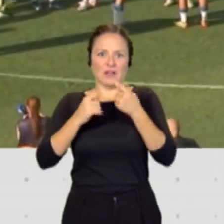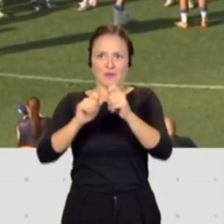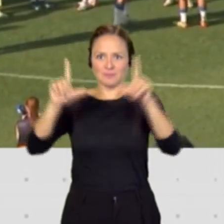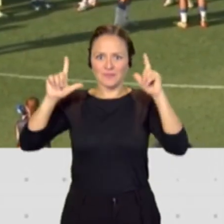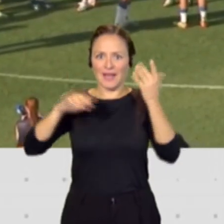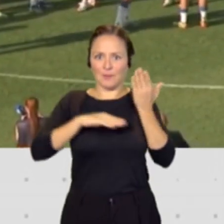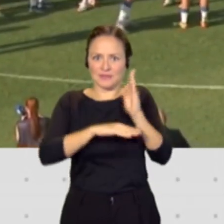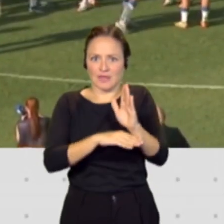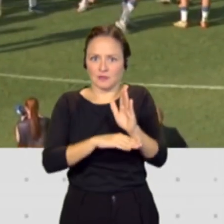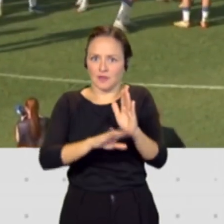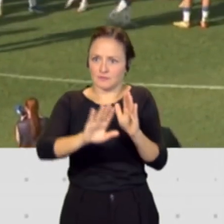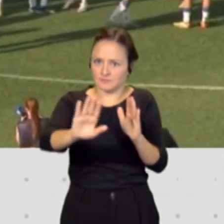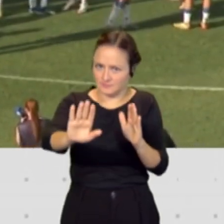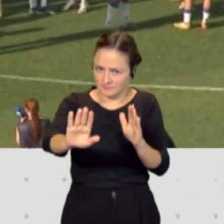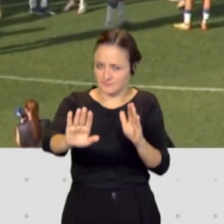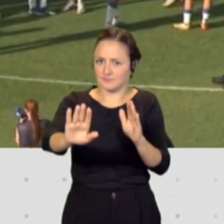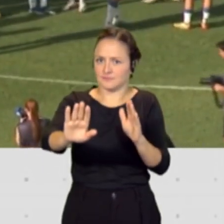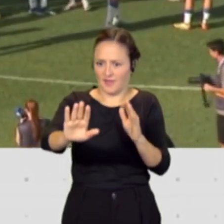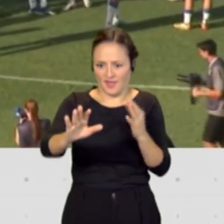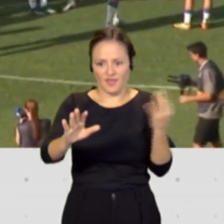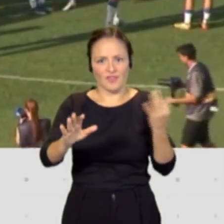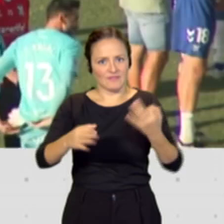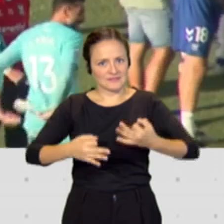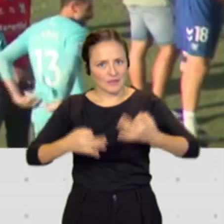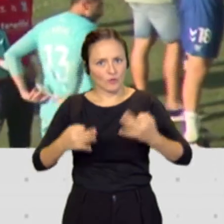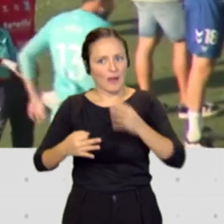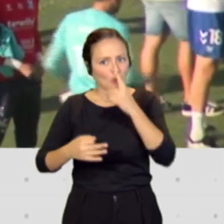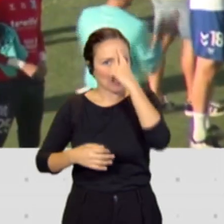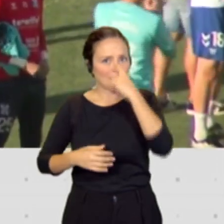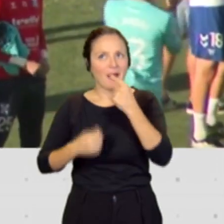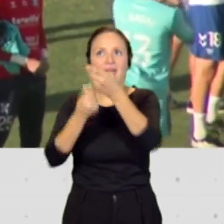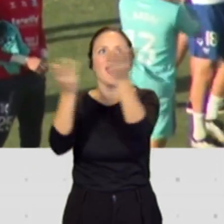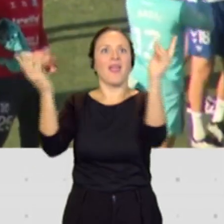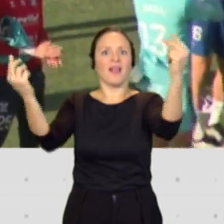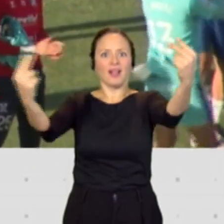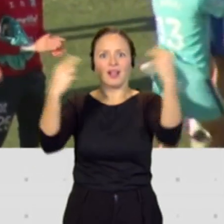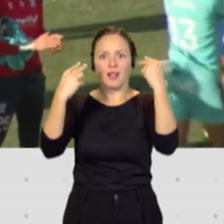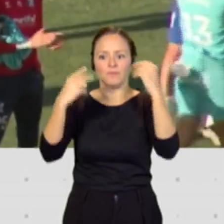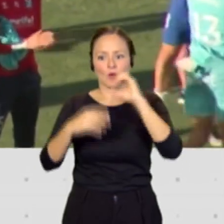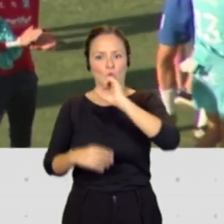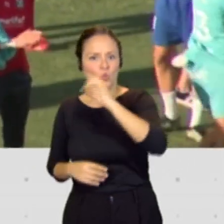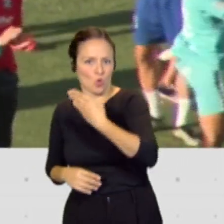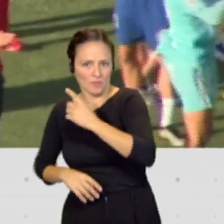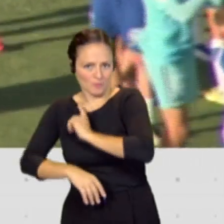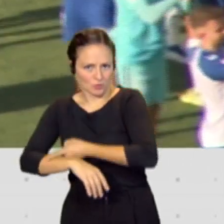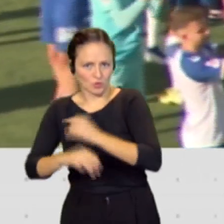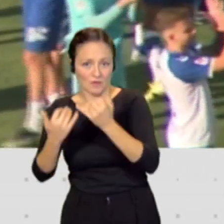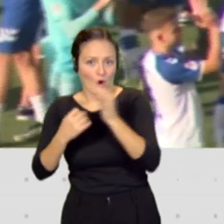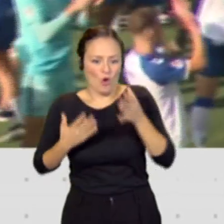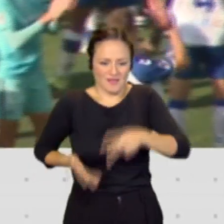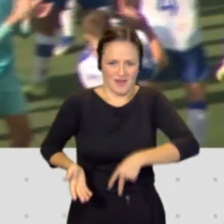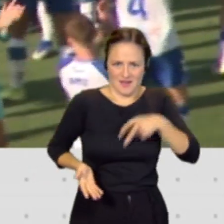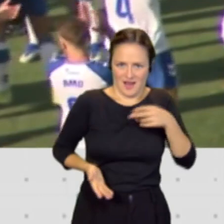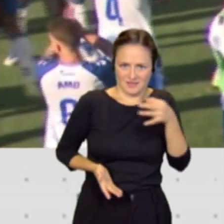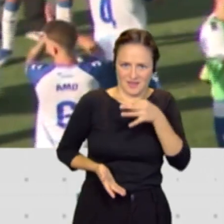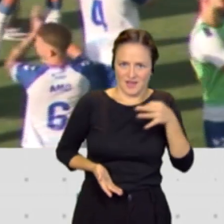las garantías de que la imagen que se está dando no solamente del Club Deportivo Tenerife sino de la isla de Tenerife